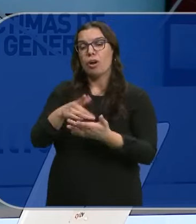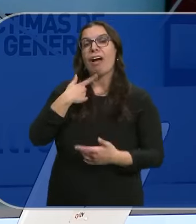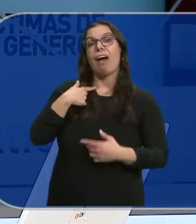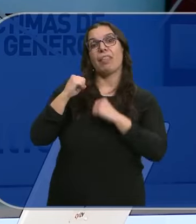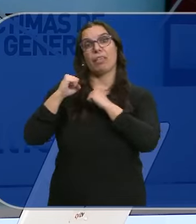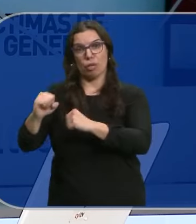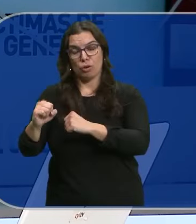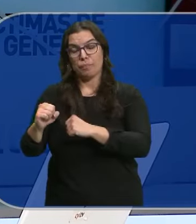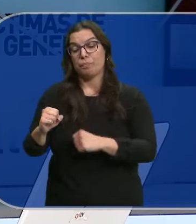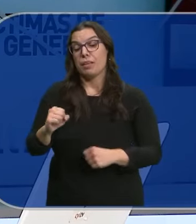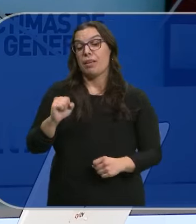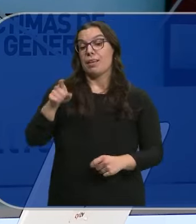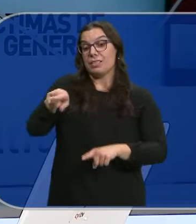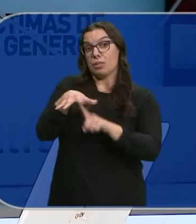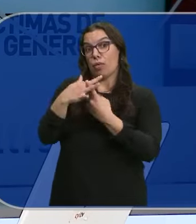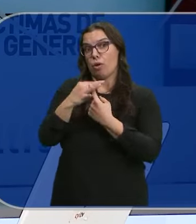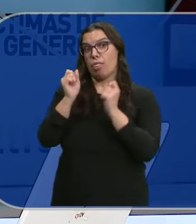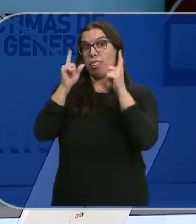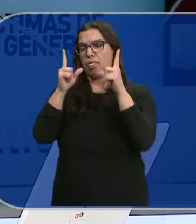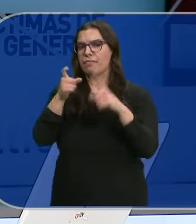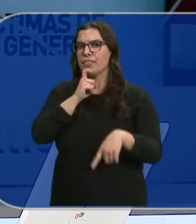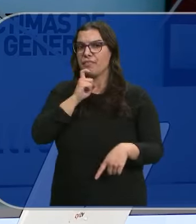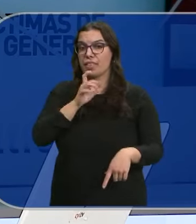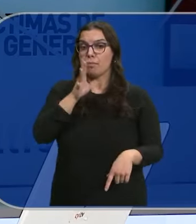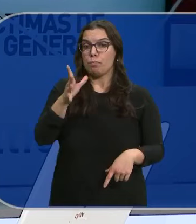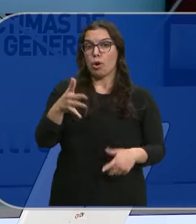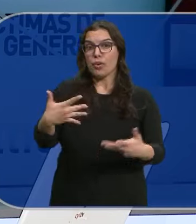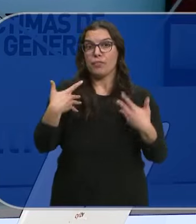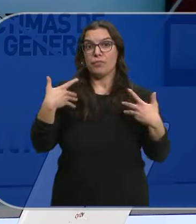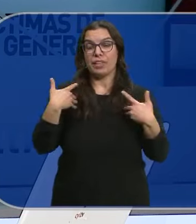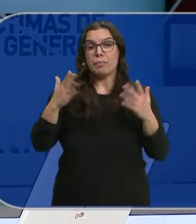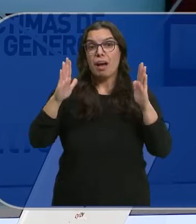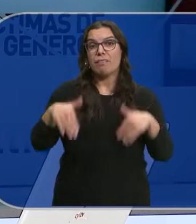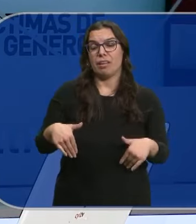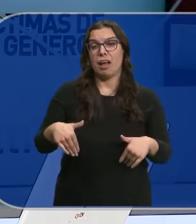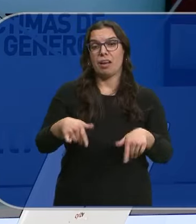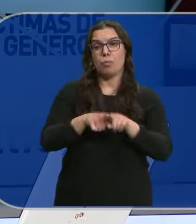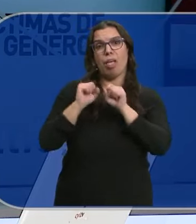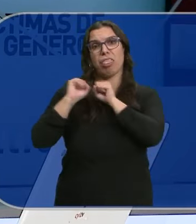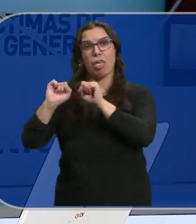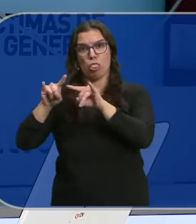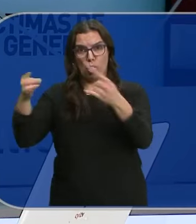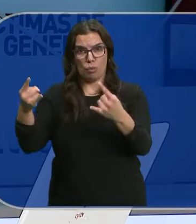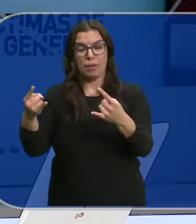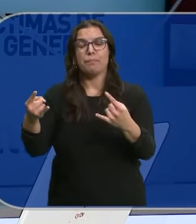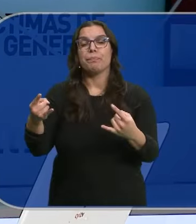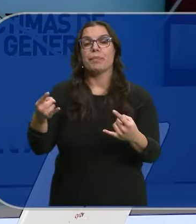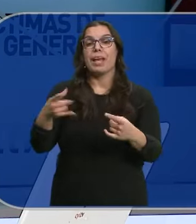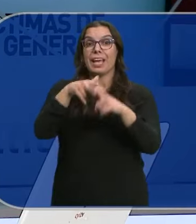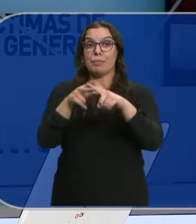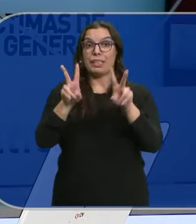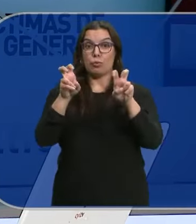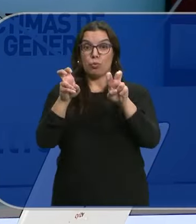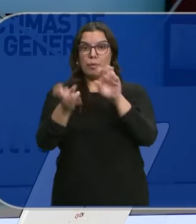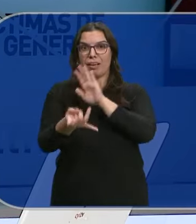adicción Detectar esas situaciones es difícil Porque las víctimas son aún más dependientes De sus maltratadores Una nueva herramienta Se ha presentado en